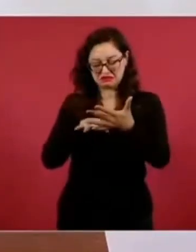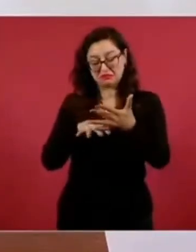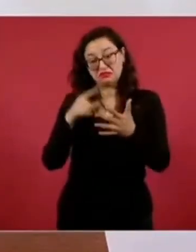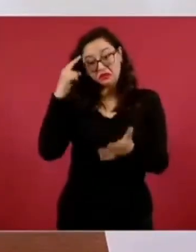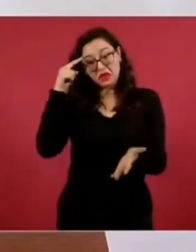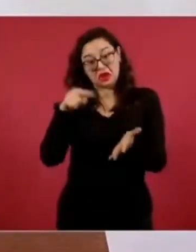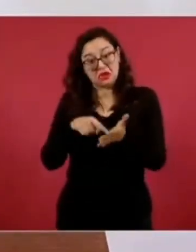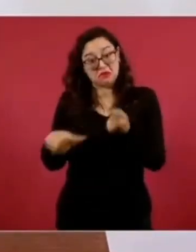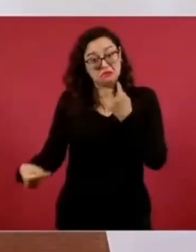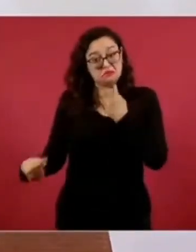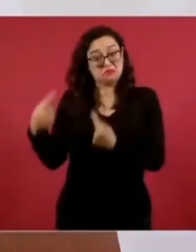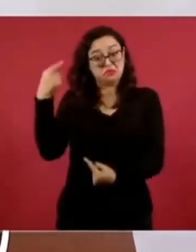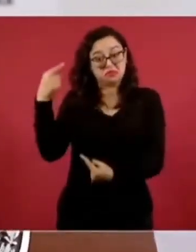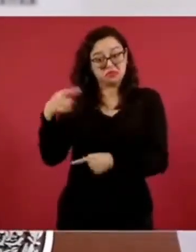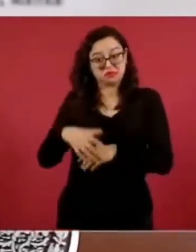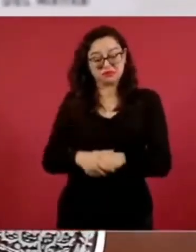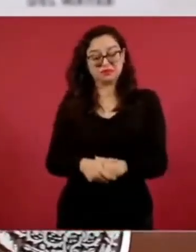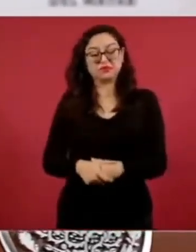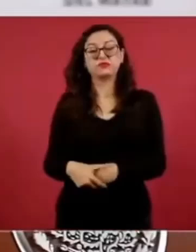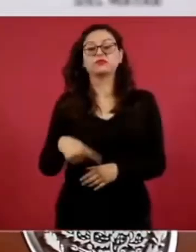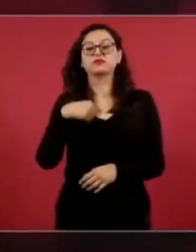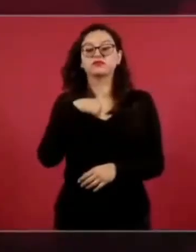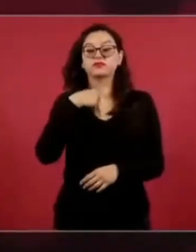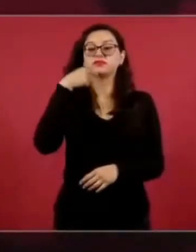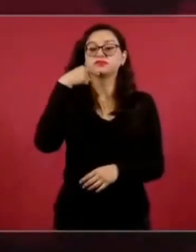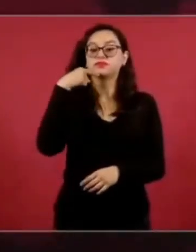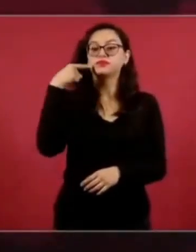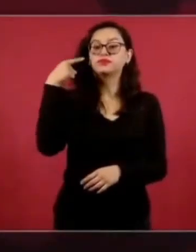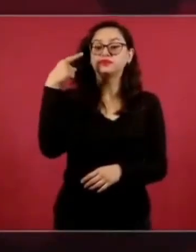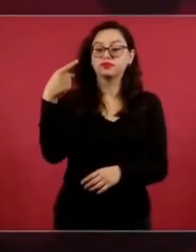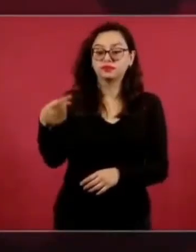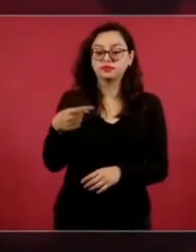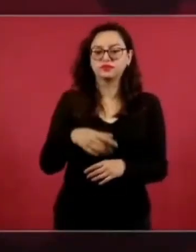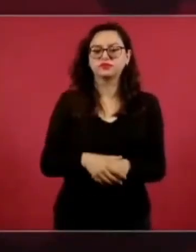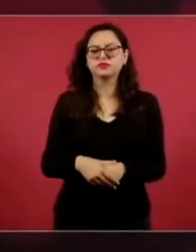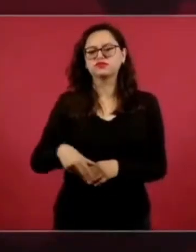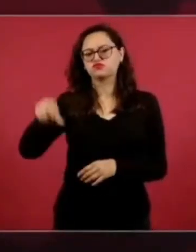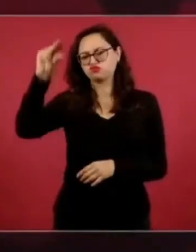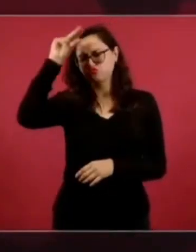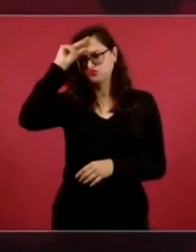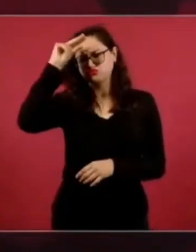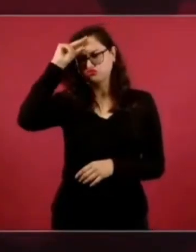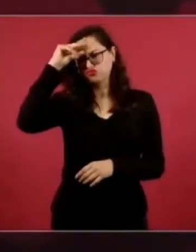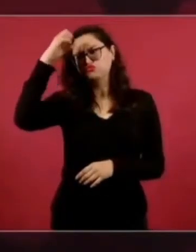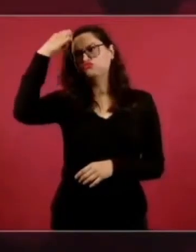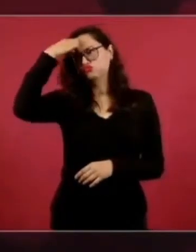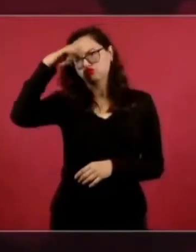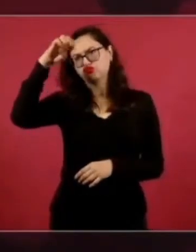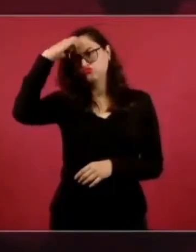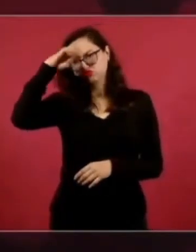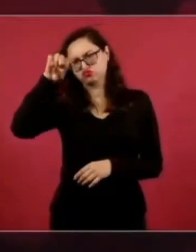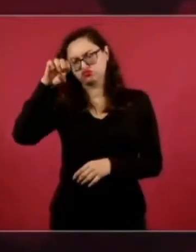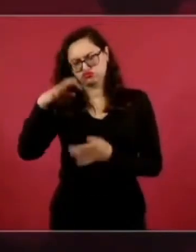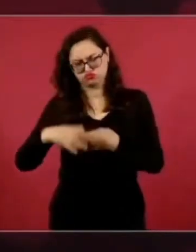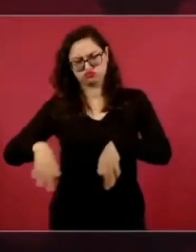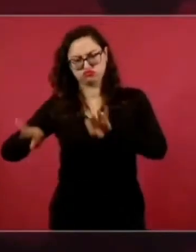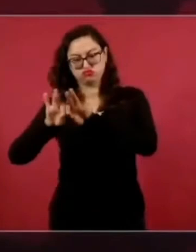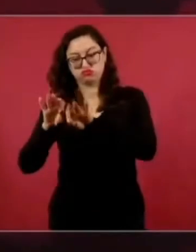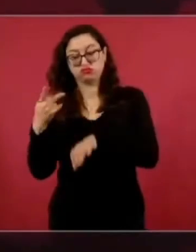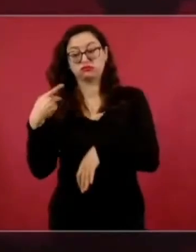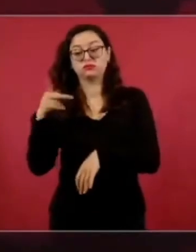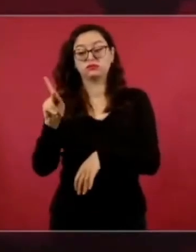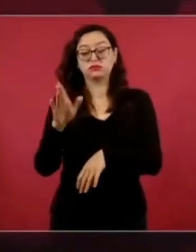más que el conocimiento de la experiencia se necesitaba, la rectitud y es buena la polémica,